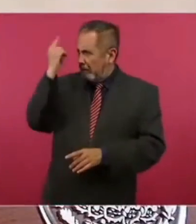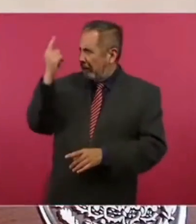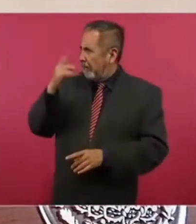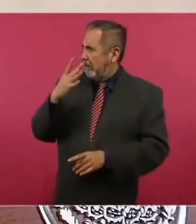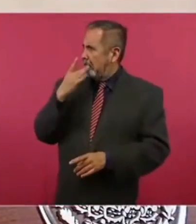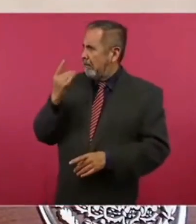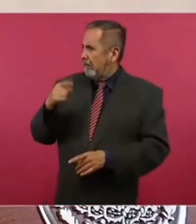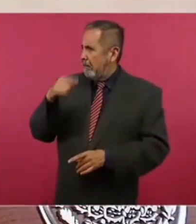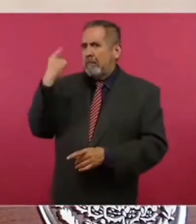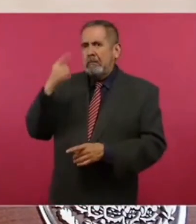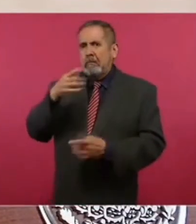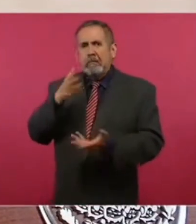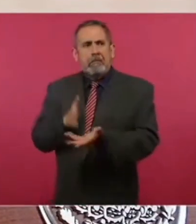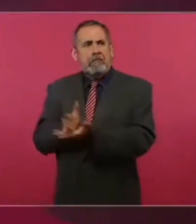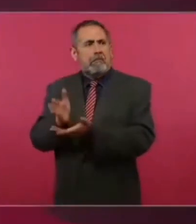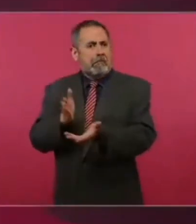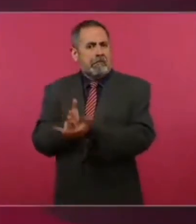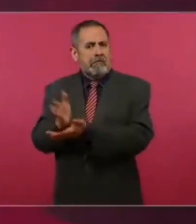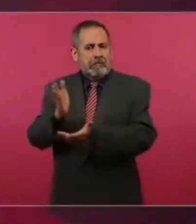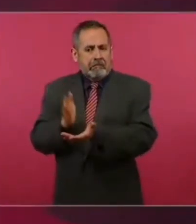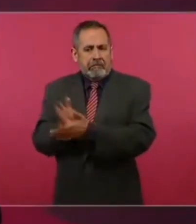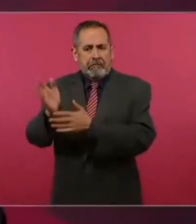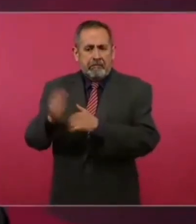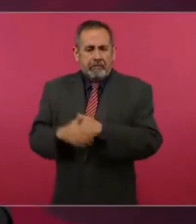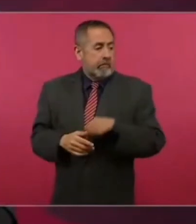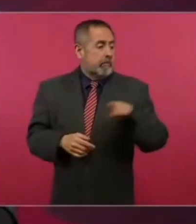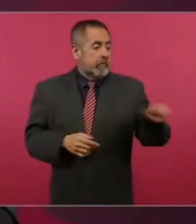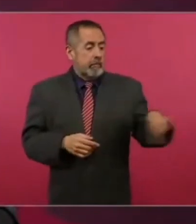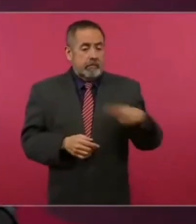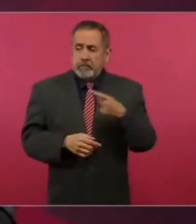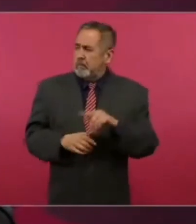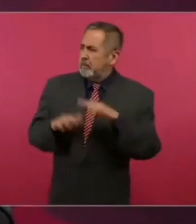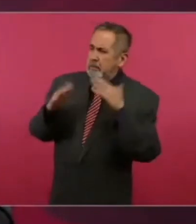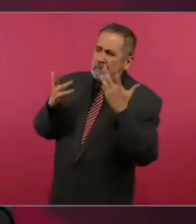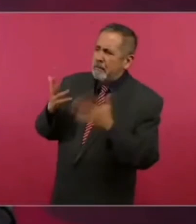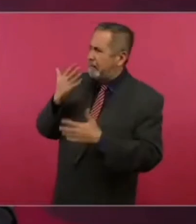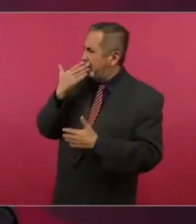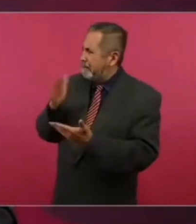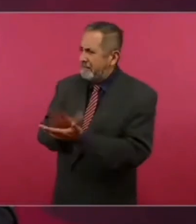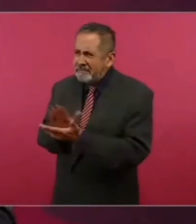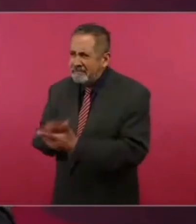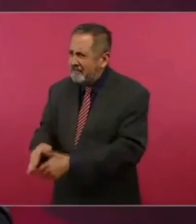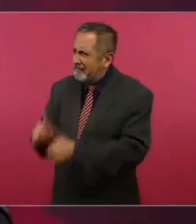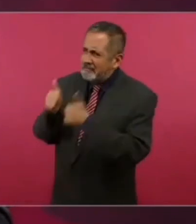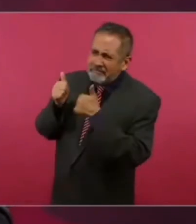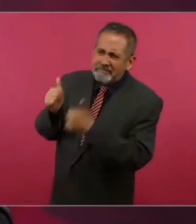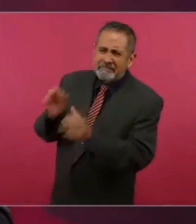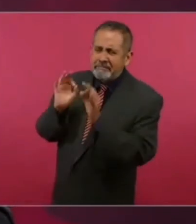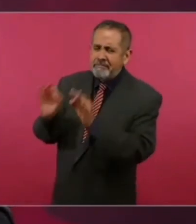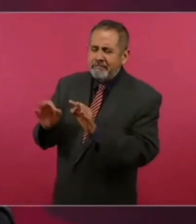estuviesen quemándonos incienso, aplaudiéndonos,